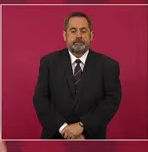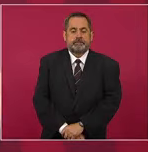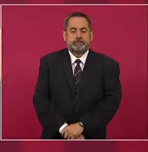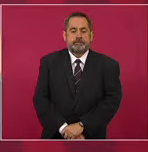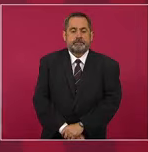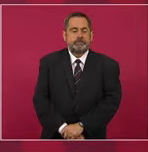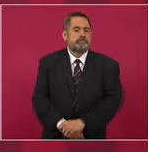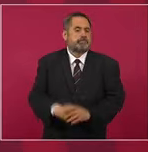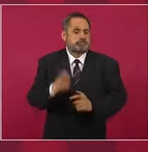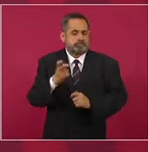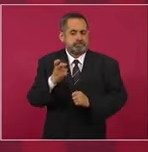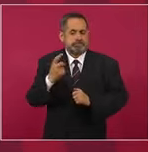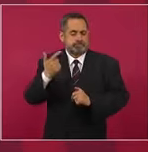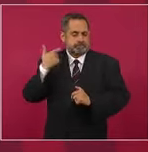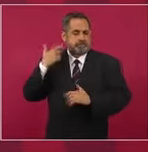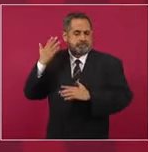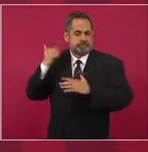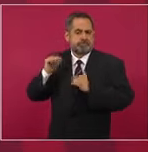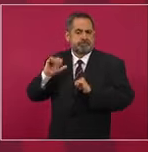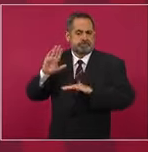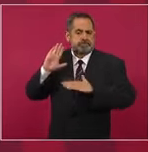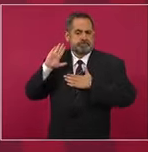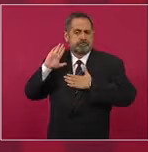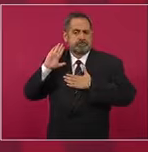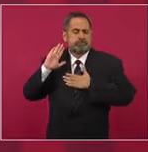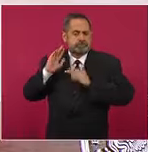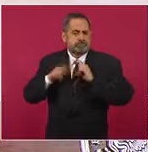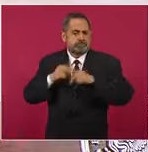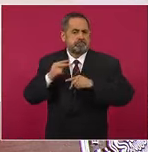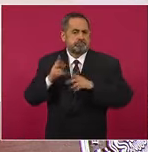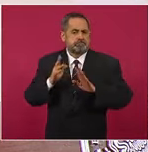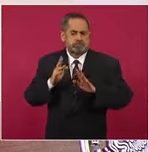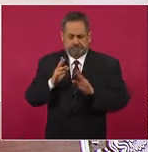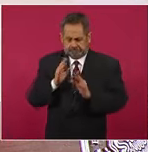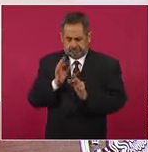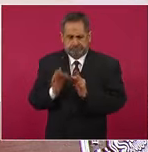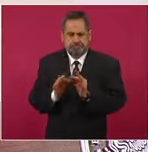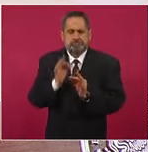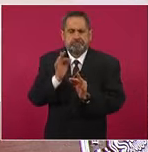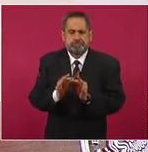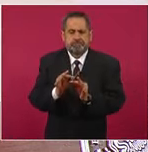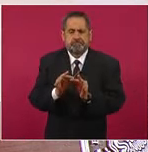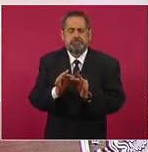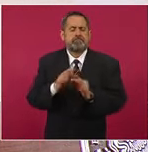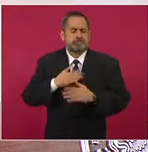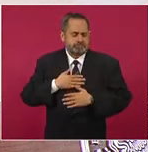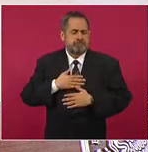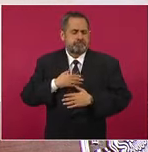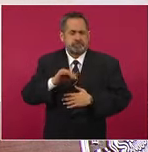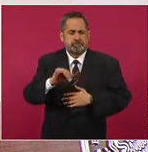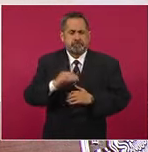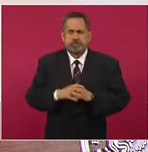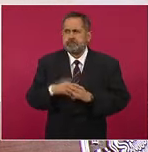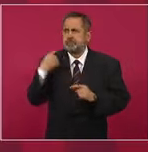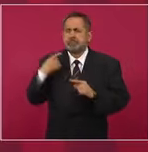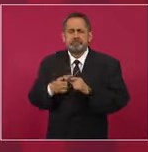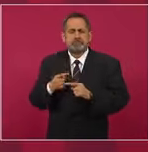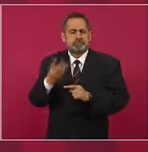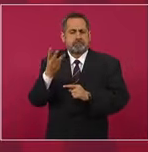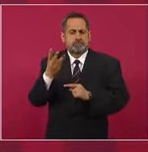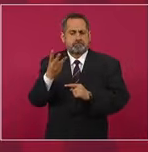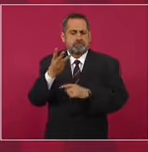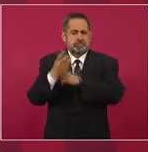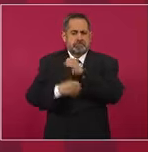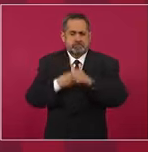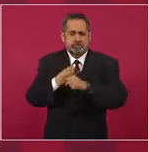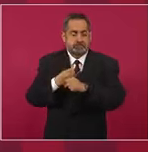Ese es un compromiso que nosotros estamos cumpliendo. Ya llevamos más de tres años y no